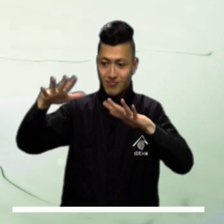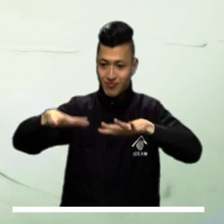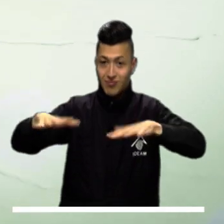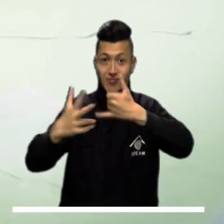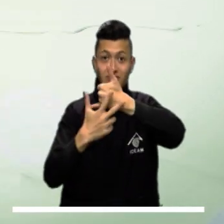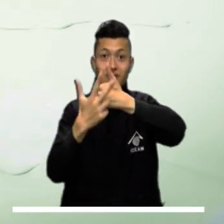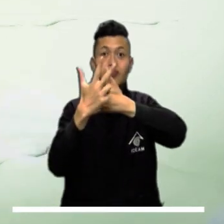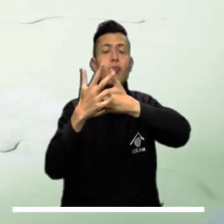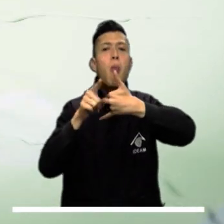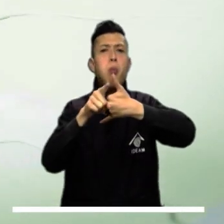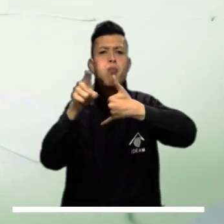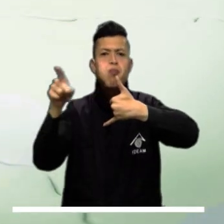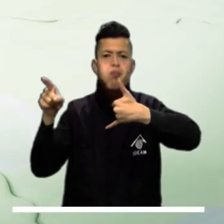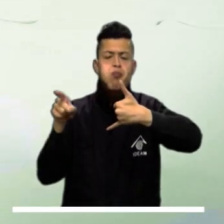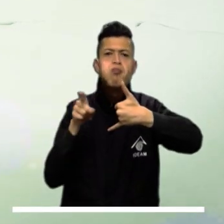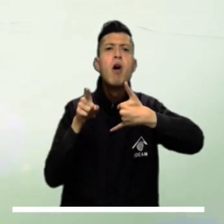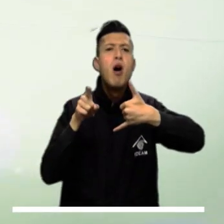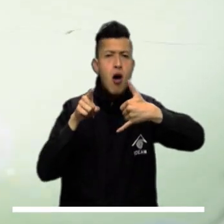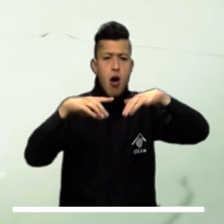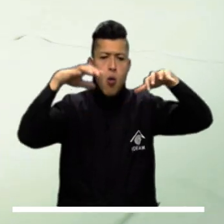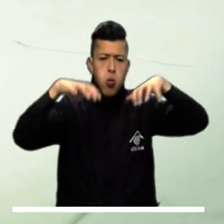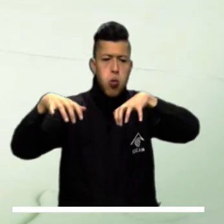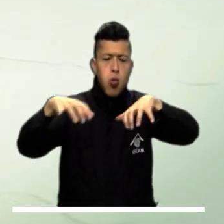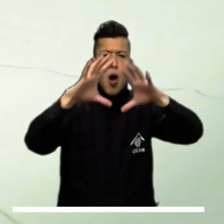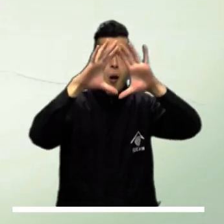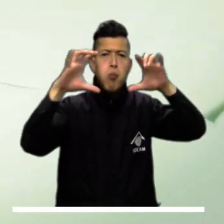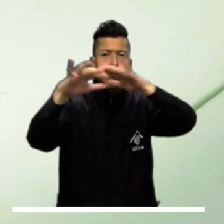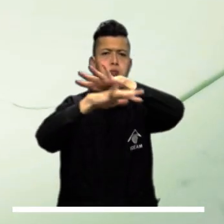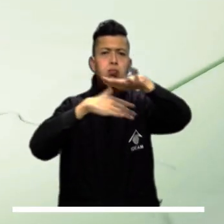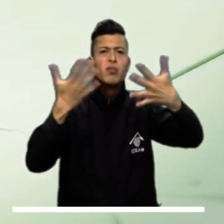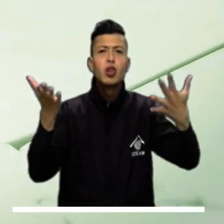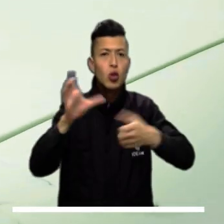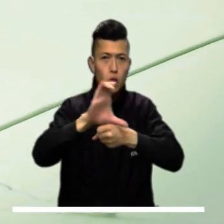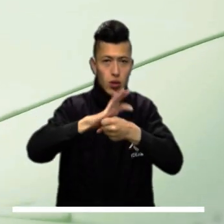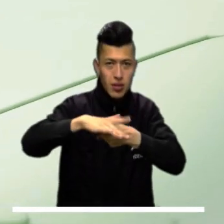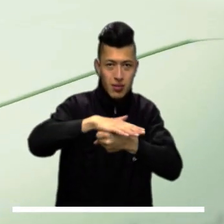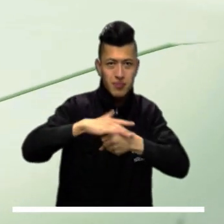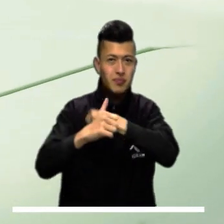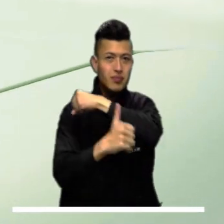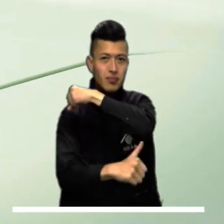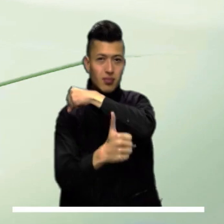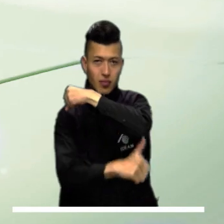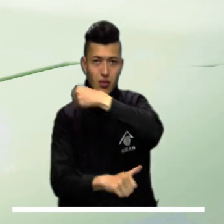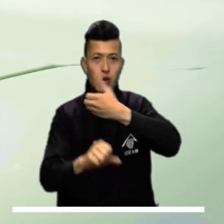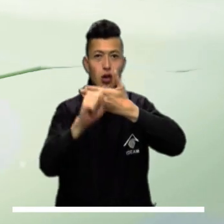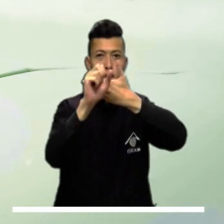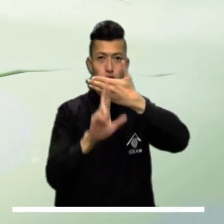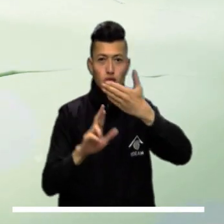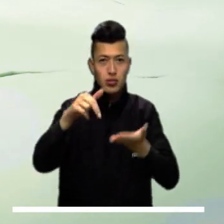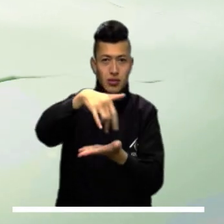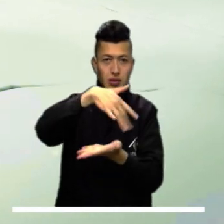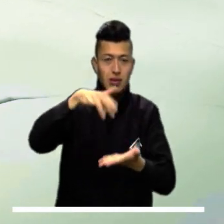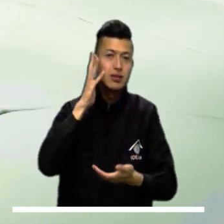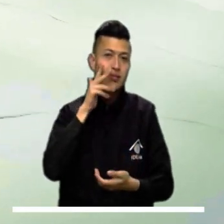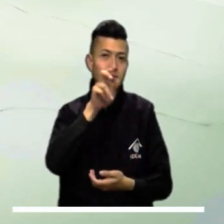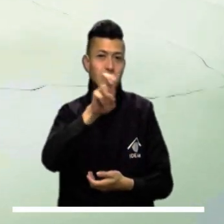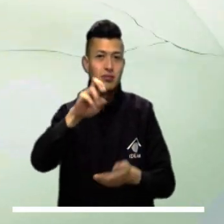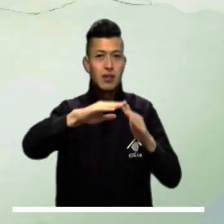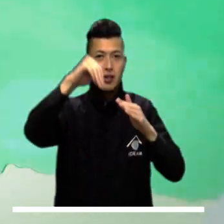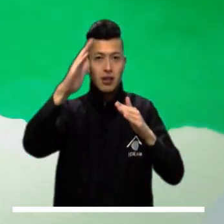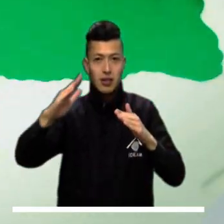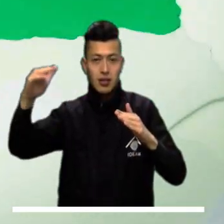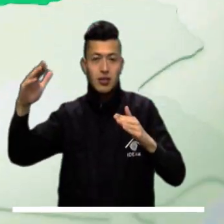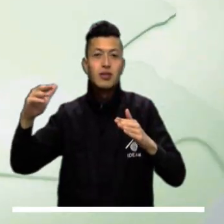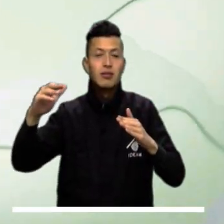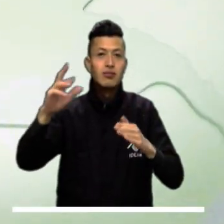En los Andes se prevé abundante nubosidad probablemente acompañada por lloviznas en zonas de Cundinamarca, Boyacá, sur